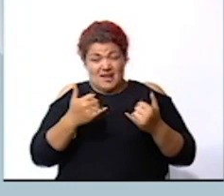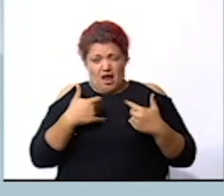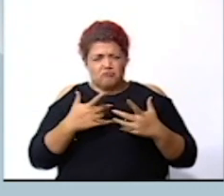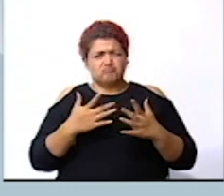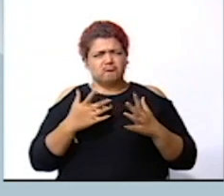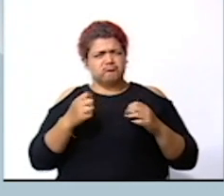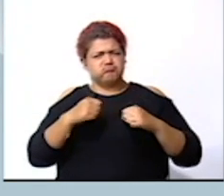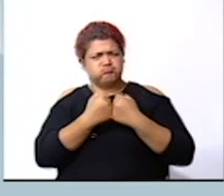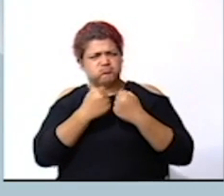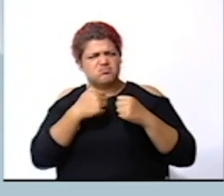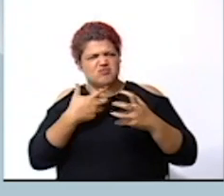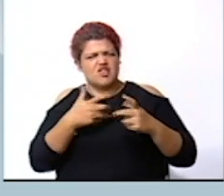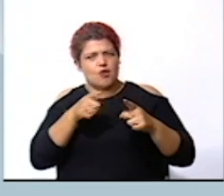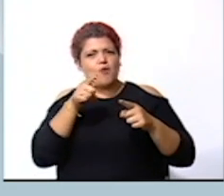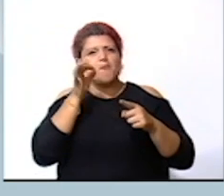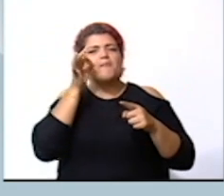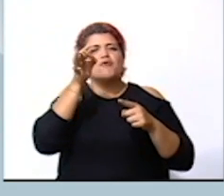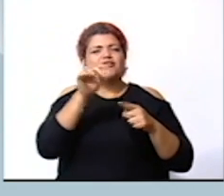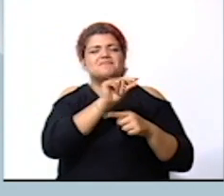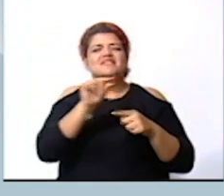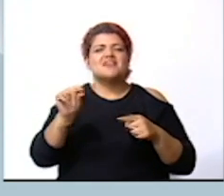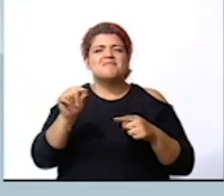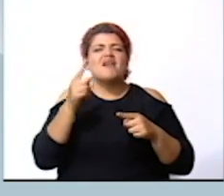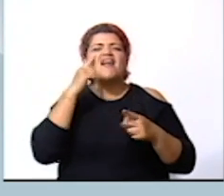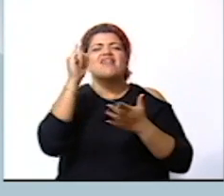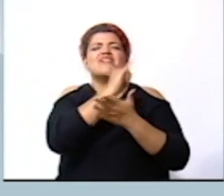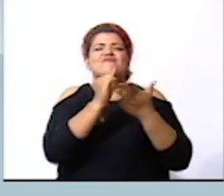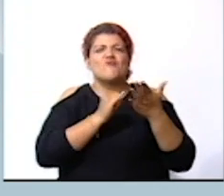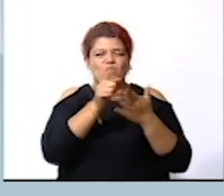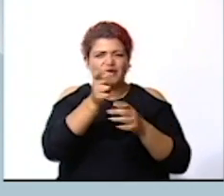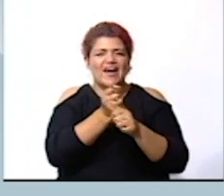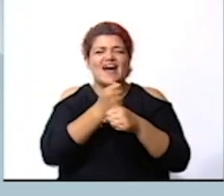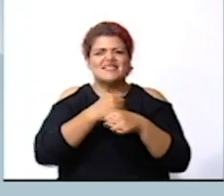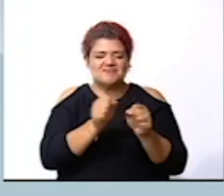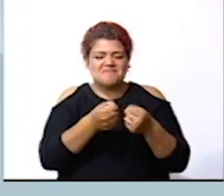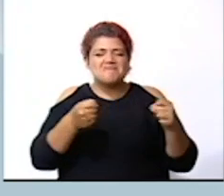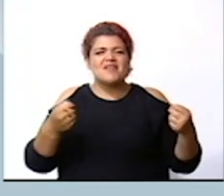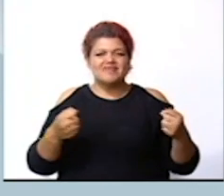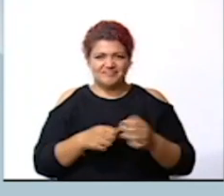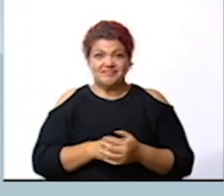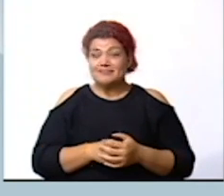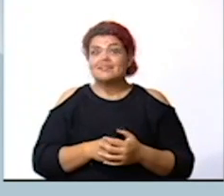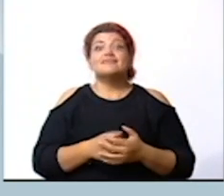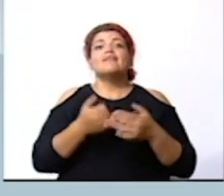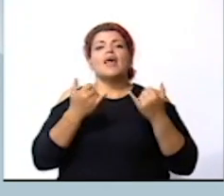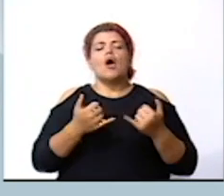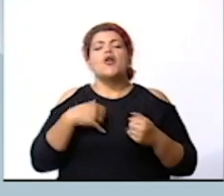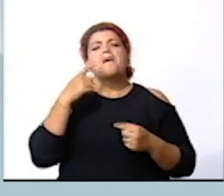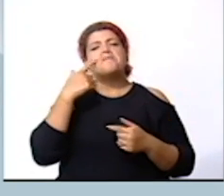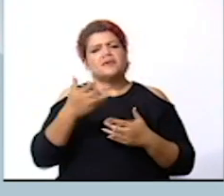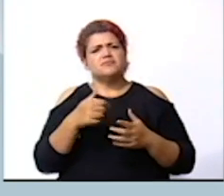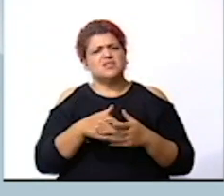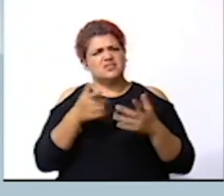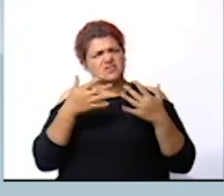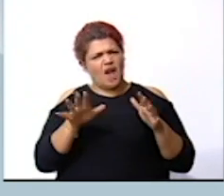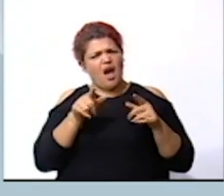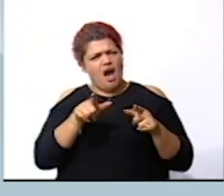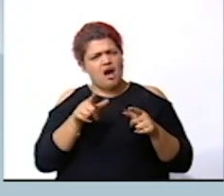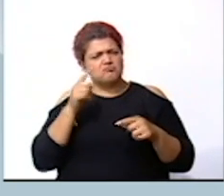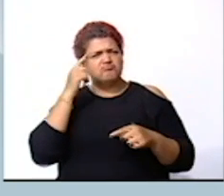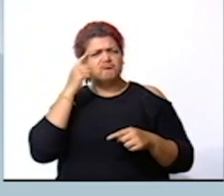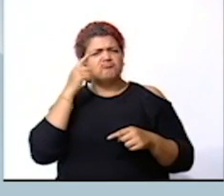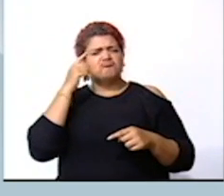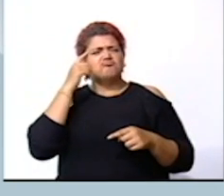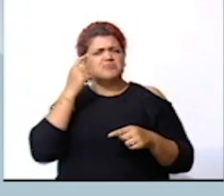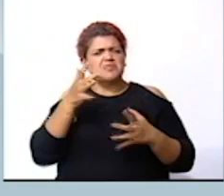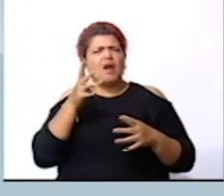reto quiero ver las próximas semanas los dibujos ahora sí vamos a ir viendo si han puesto ustedes a pensar